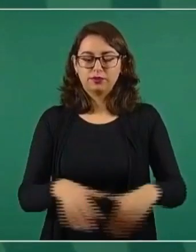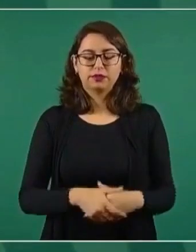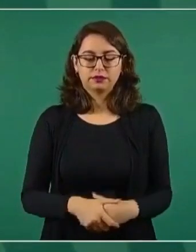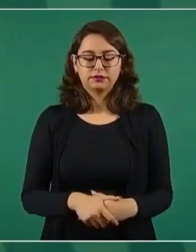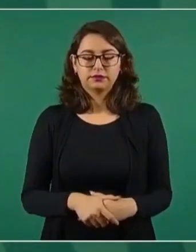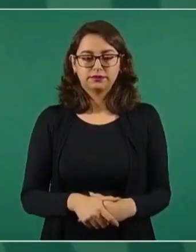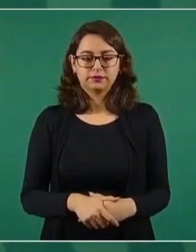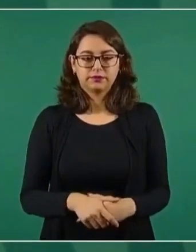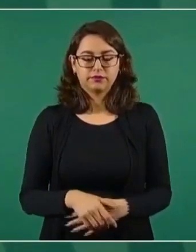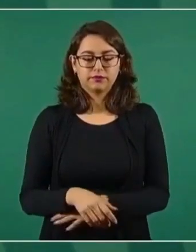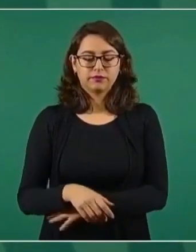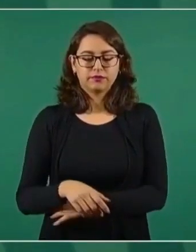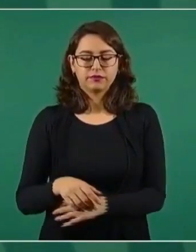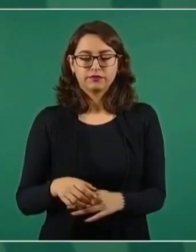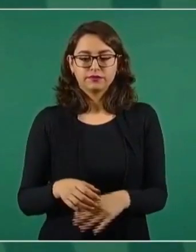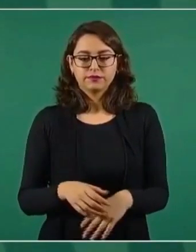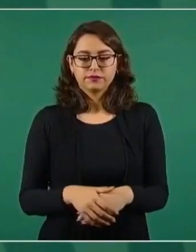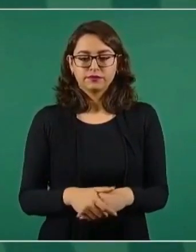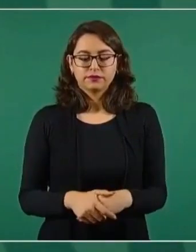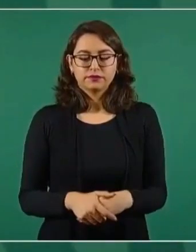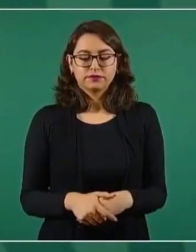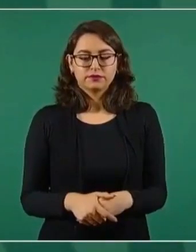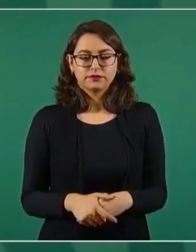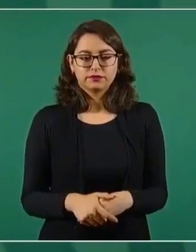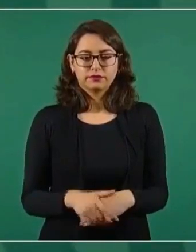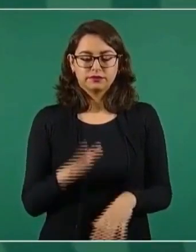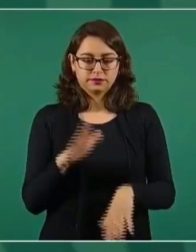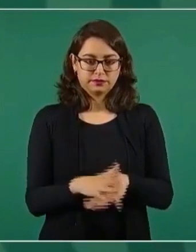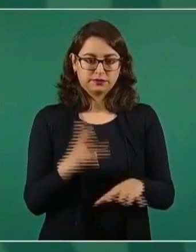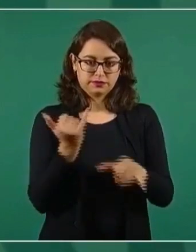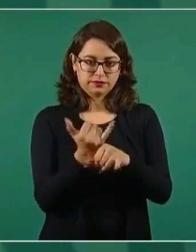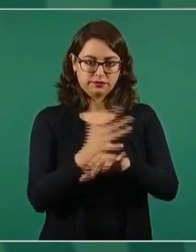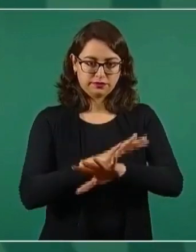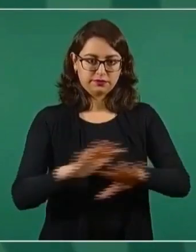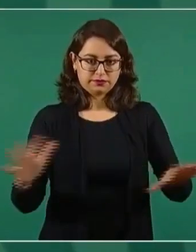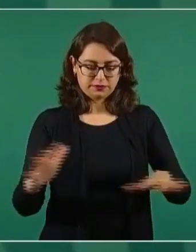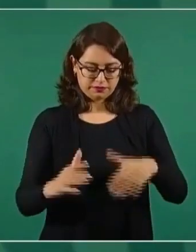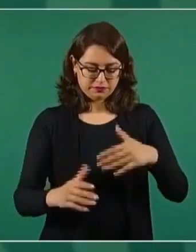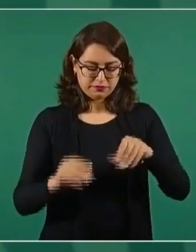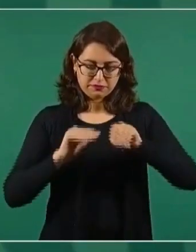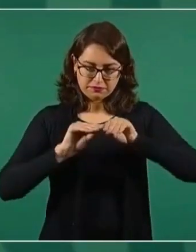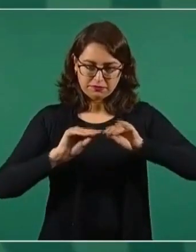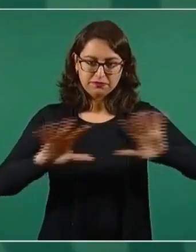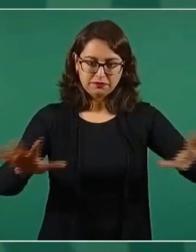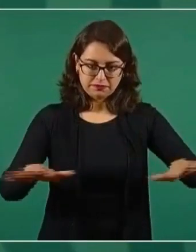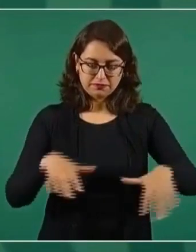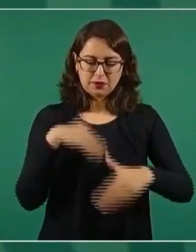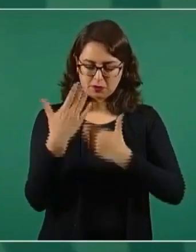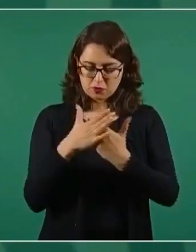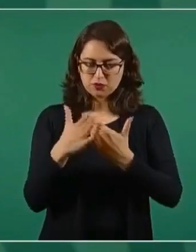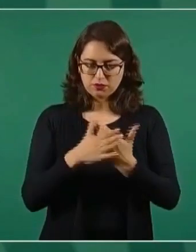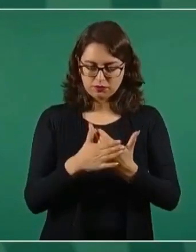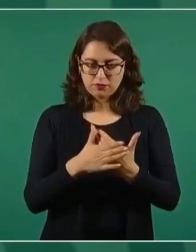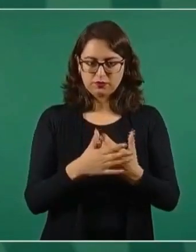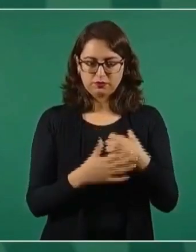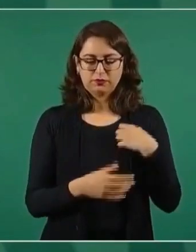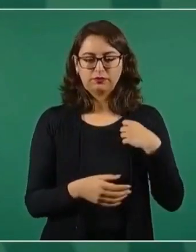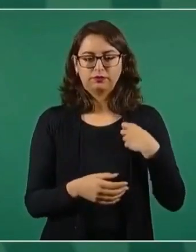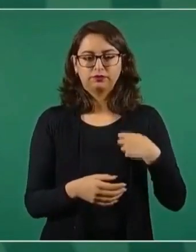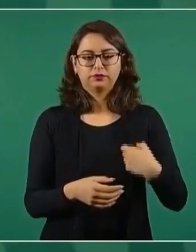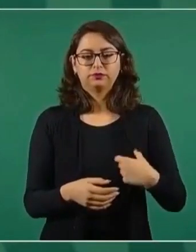se conozca más a detalle sobre esto. Pronto.